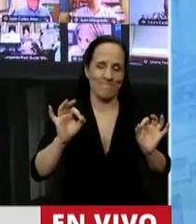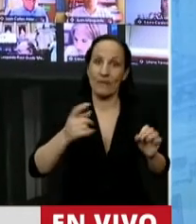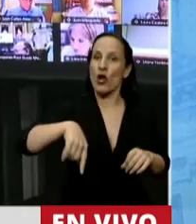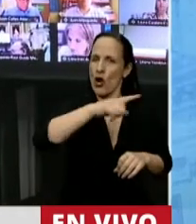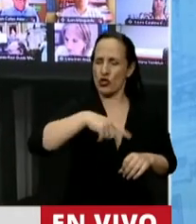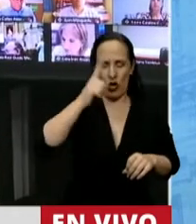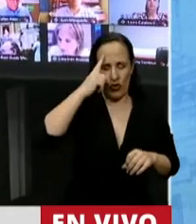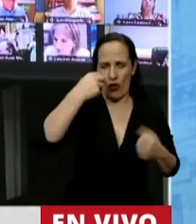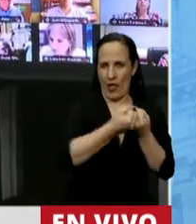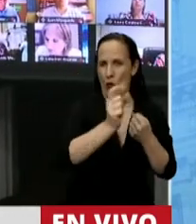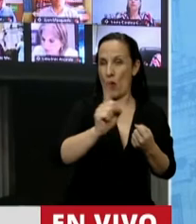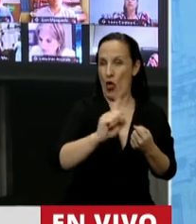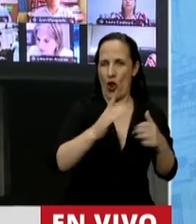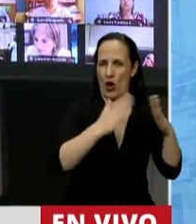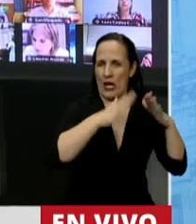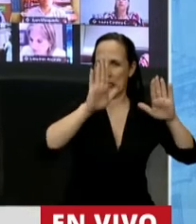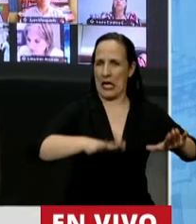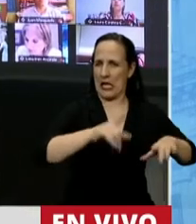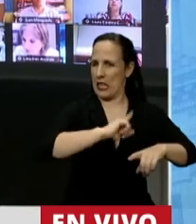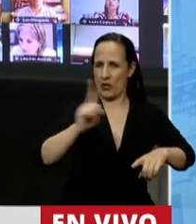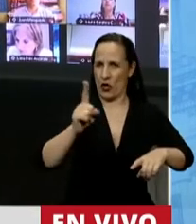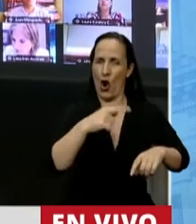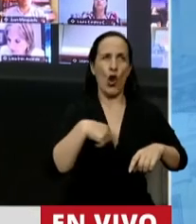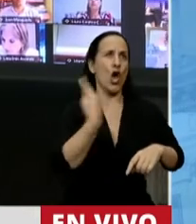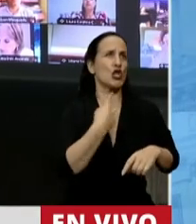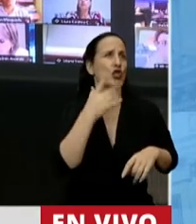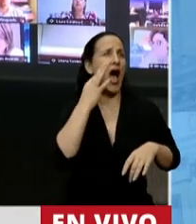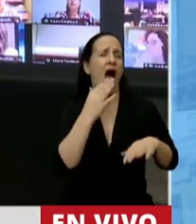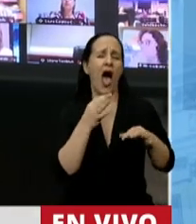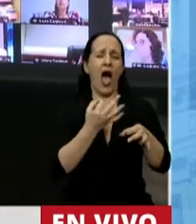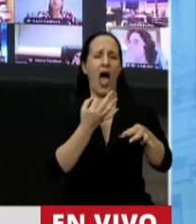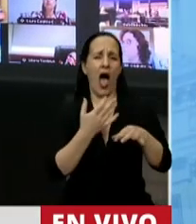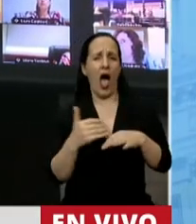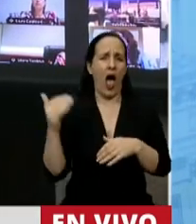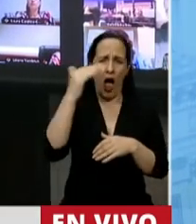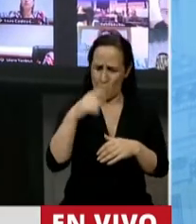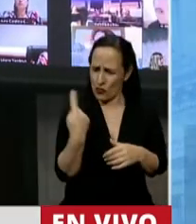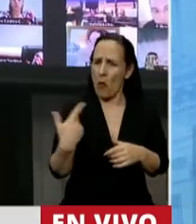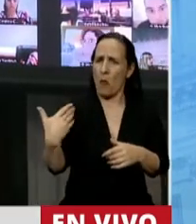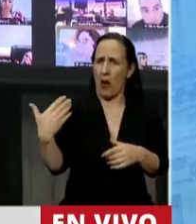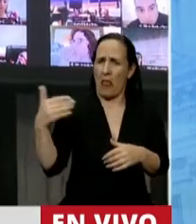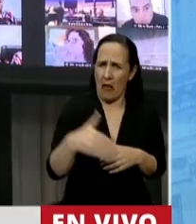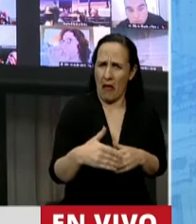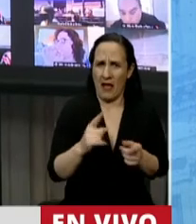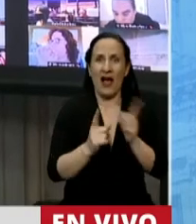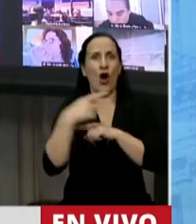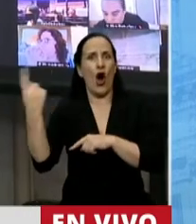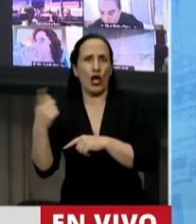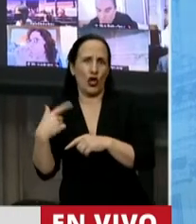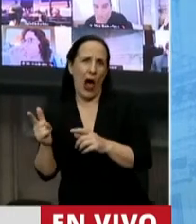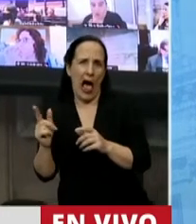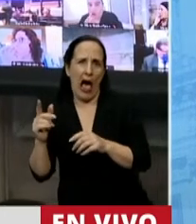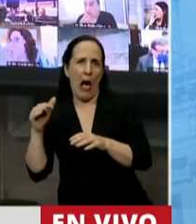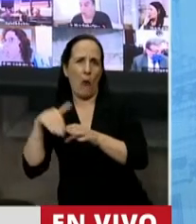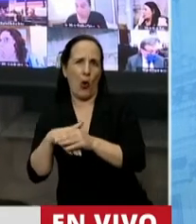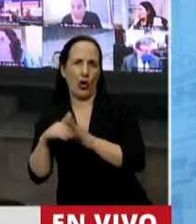escondernos en nuestras casas, en una casta especial que puede reunirse a la luz del día, que puede votar a escondidas y que puede hacer